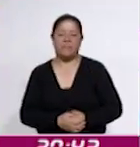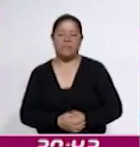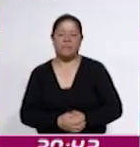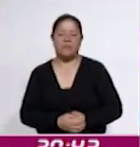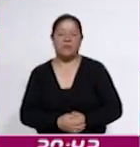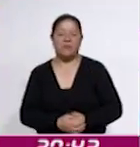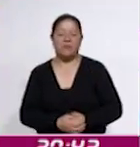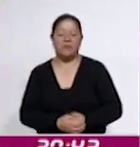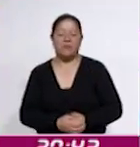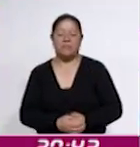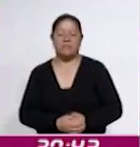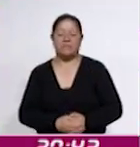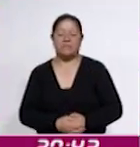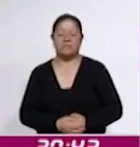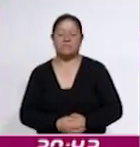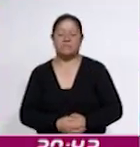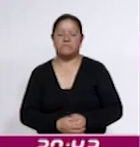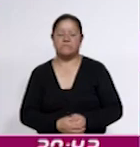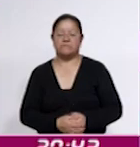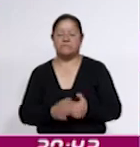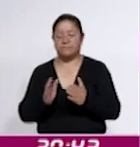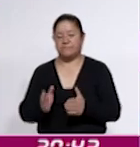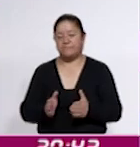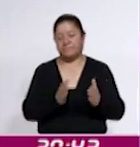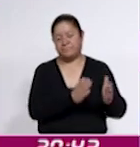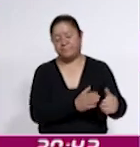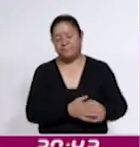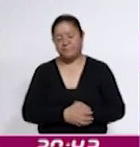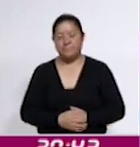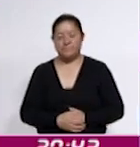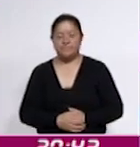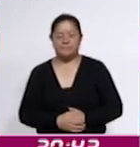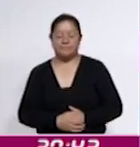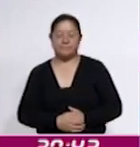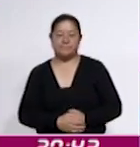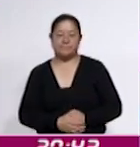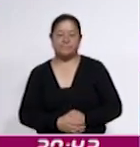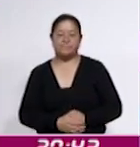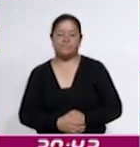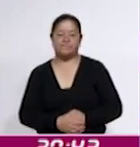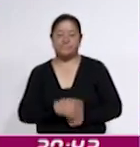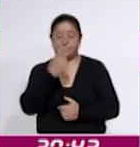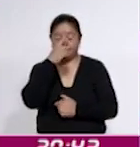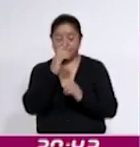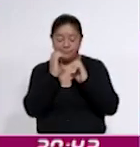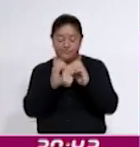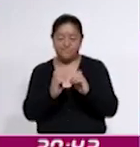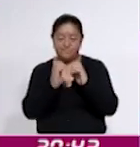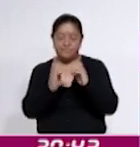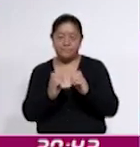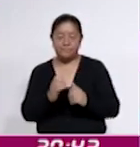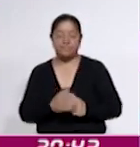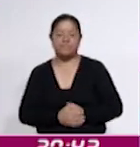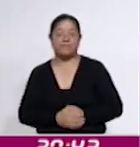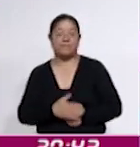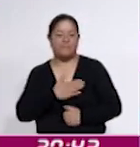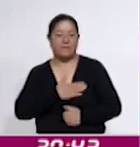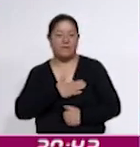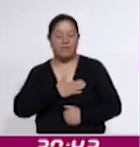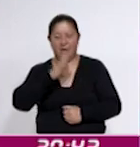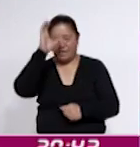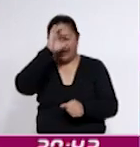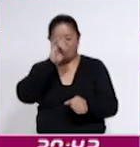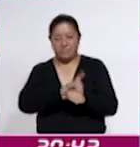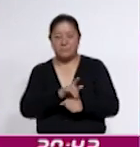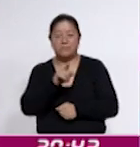Y bien, cambiamos de tema. Pues con la idea de preservar nuestras raíces, usted podrá apreciar